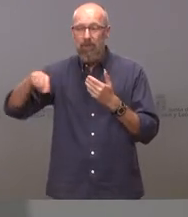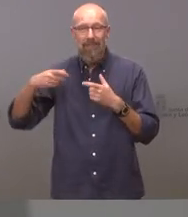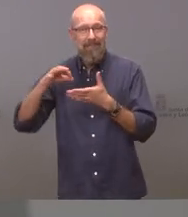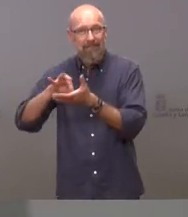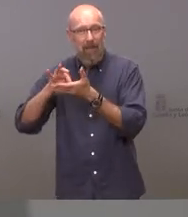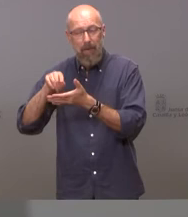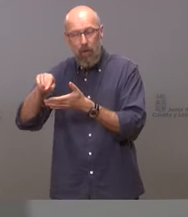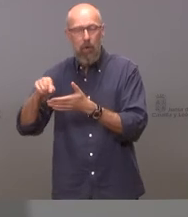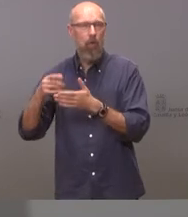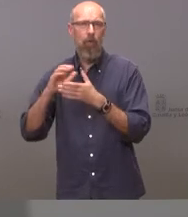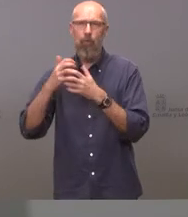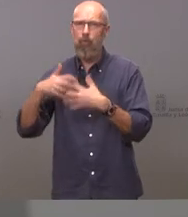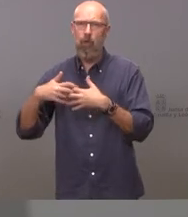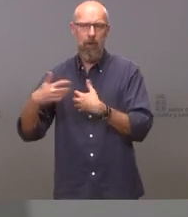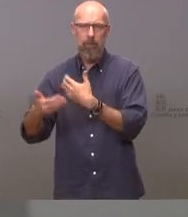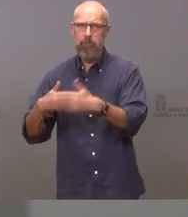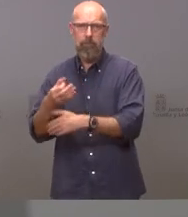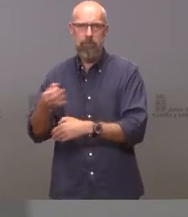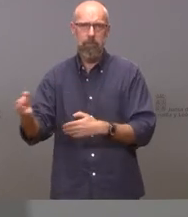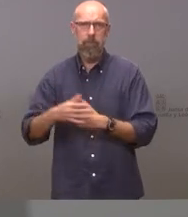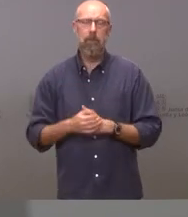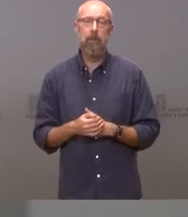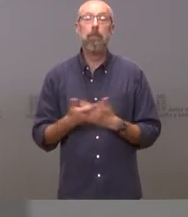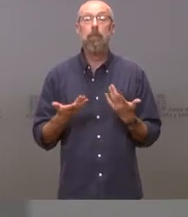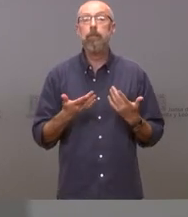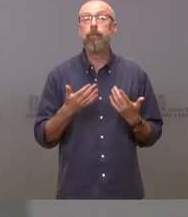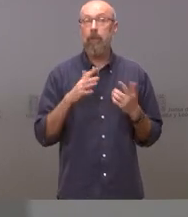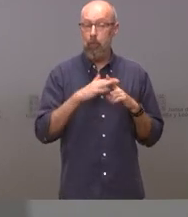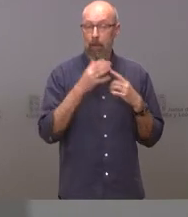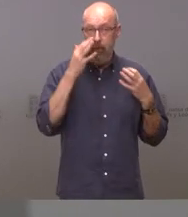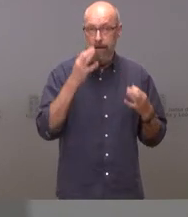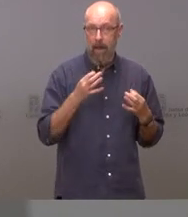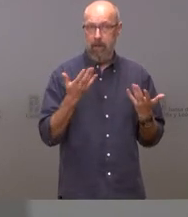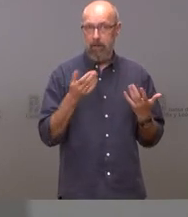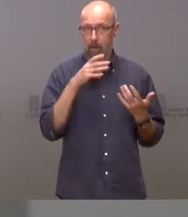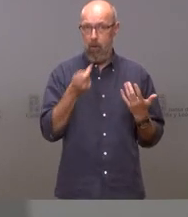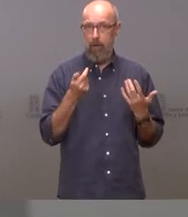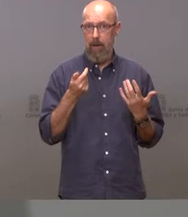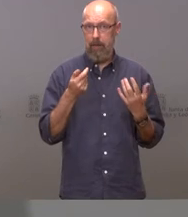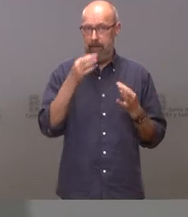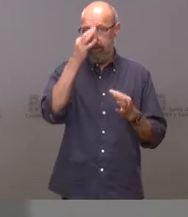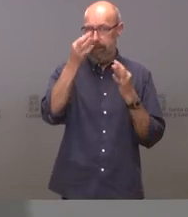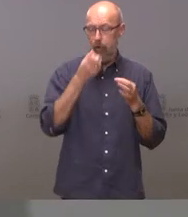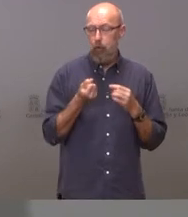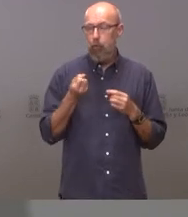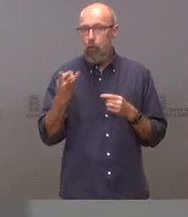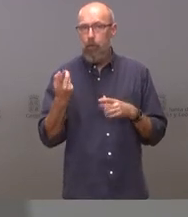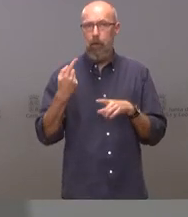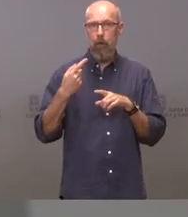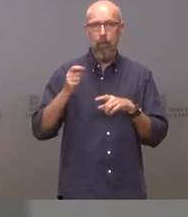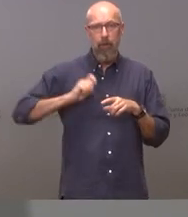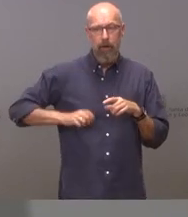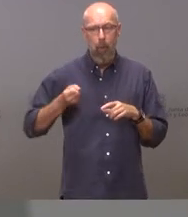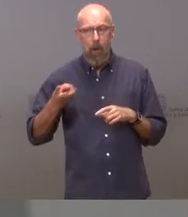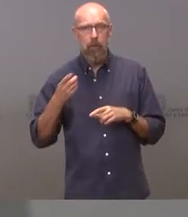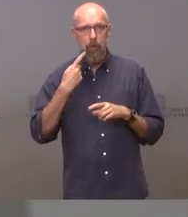servicio de hematología sí pero la realidad la realidad numérica la realidad numérica de la dotación de hematología en